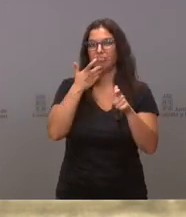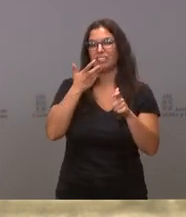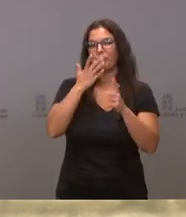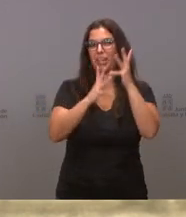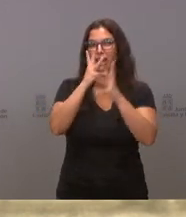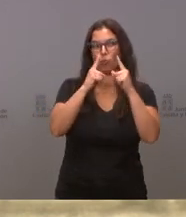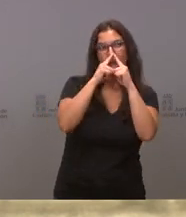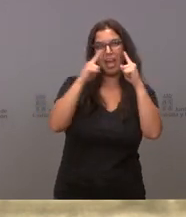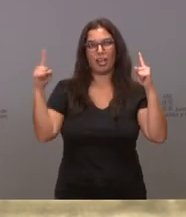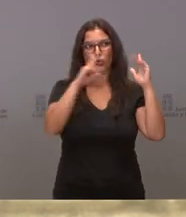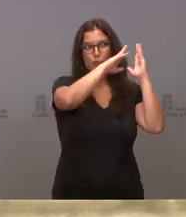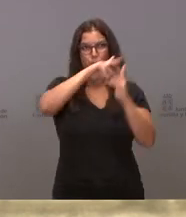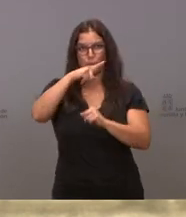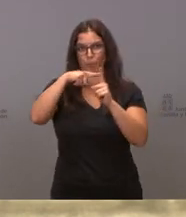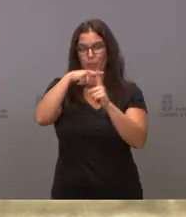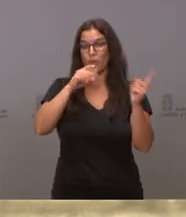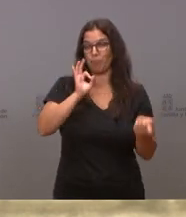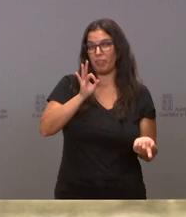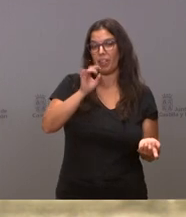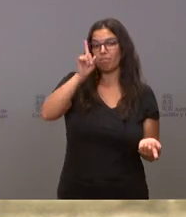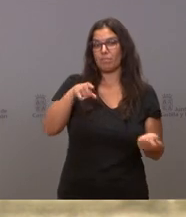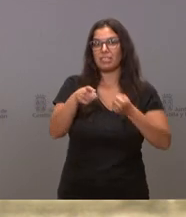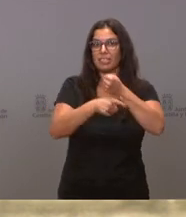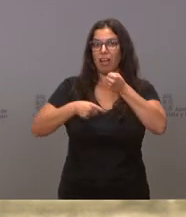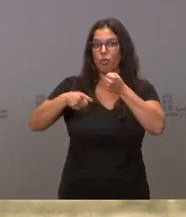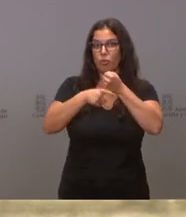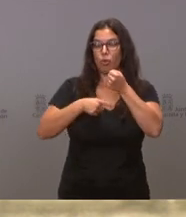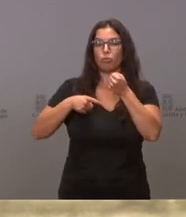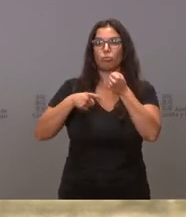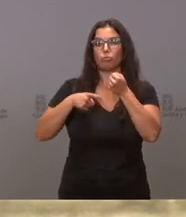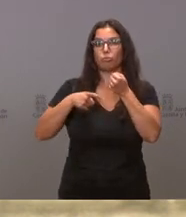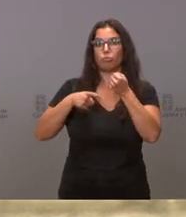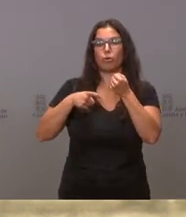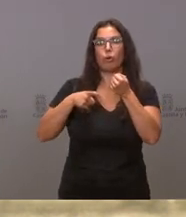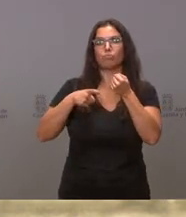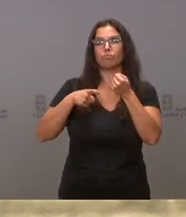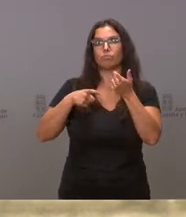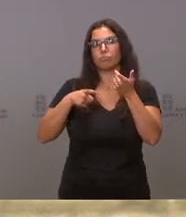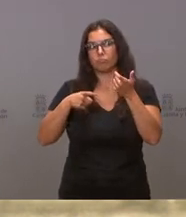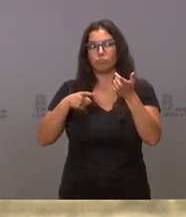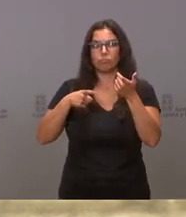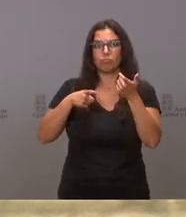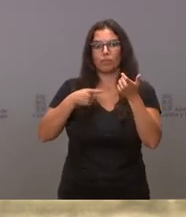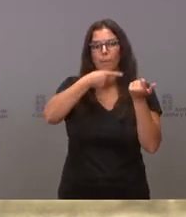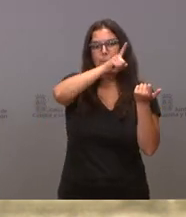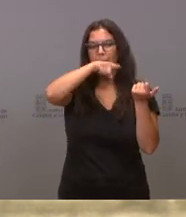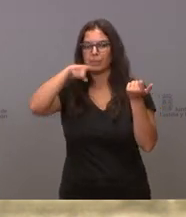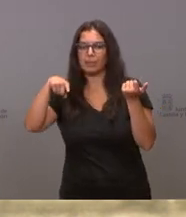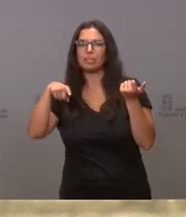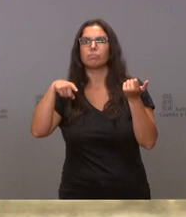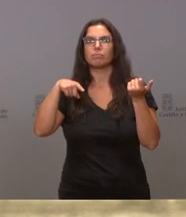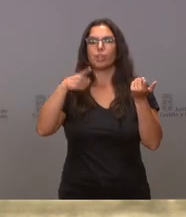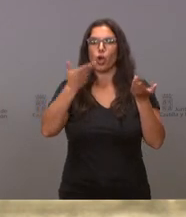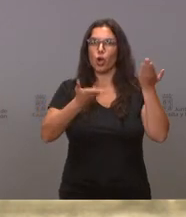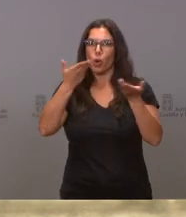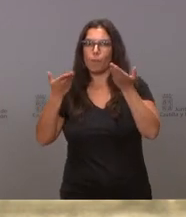Es verdad que el mes de agosto es un mes donde los datos, el comportamiento intermensual, pues suele